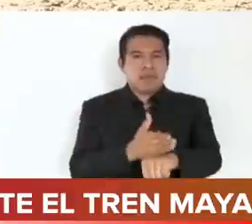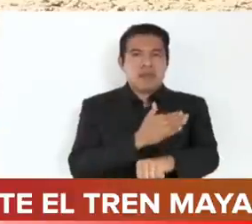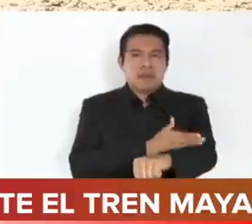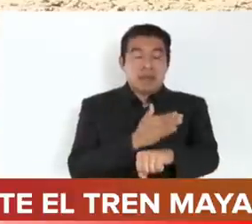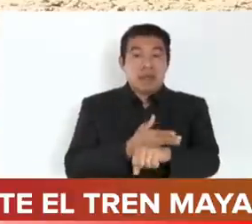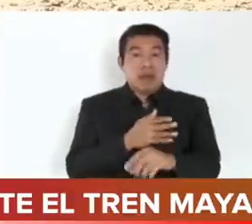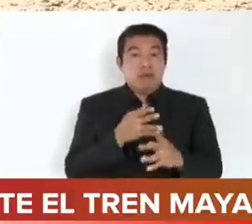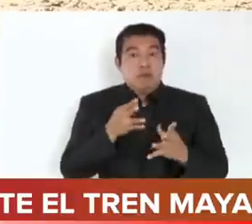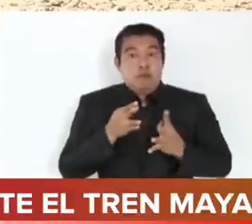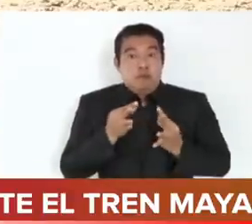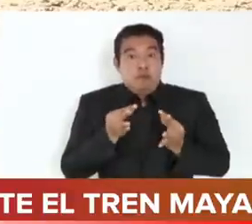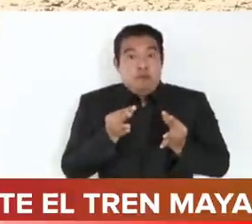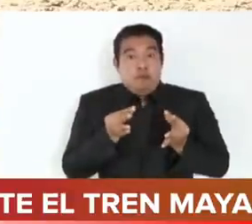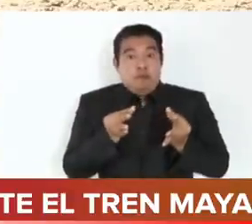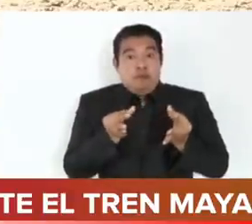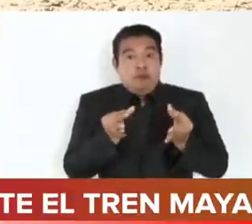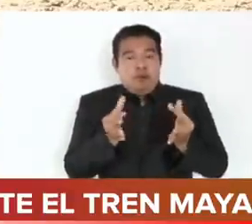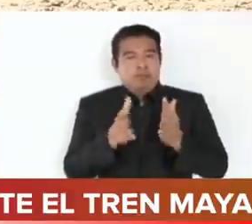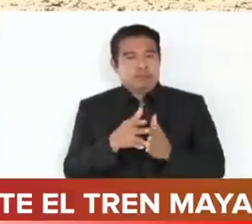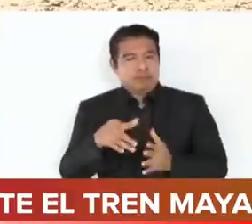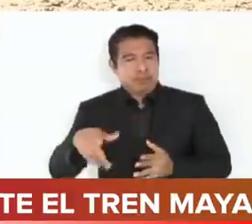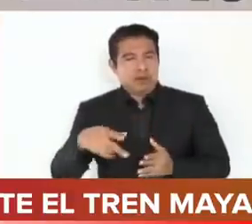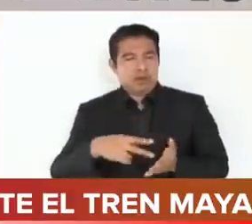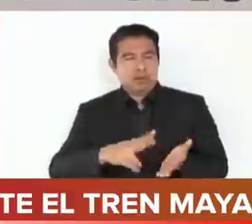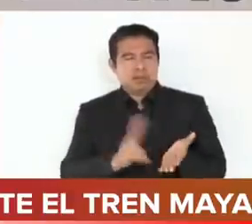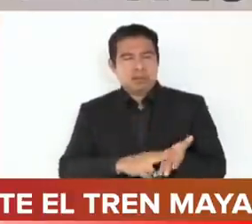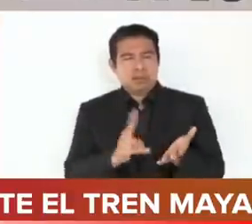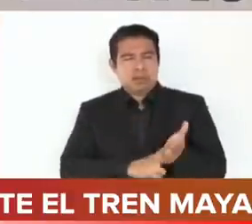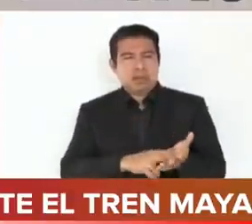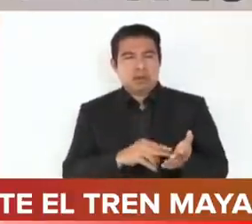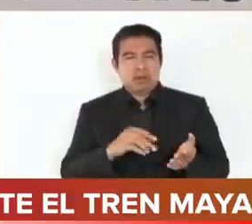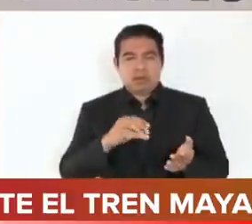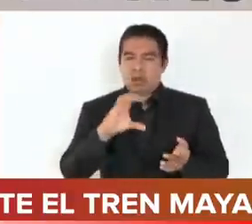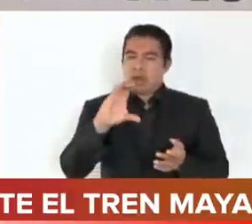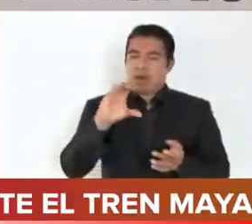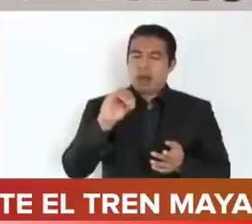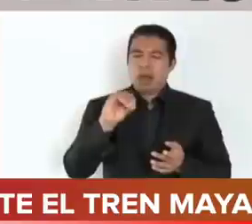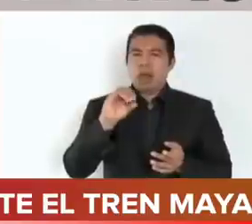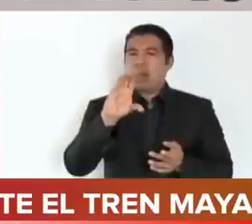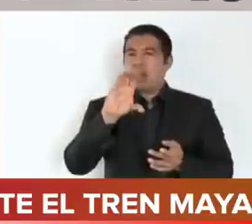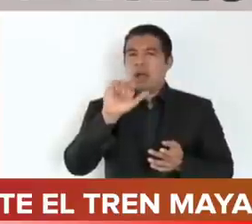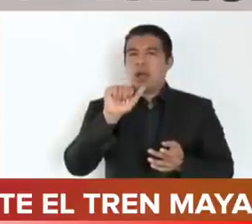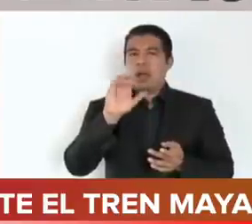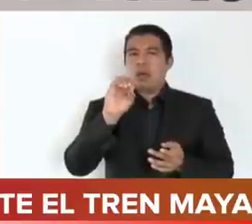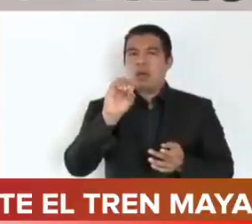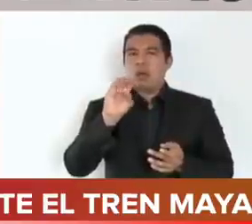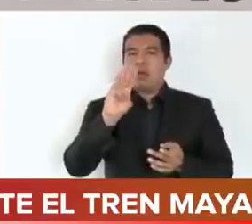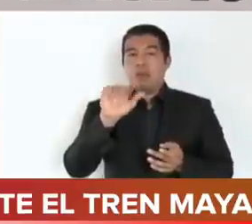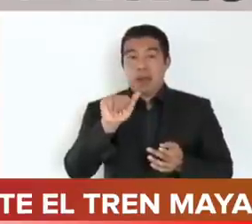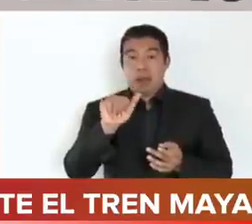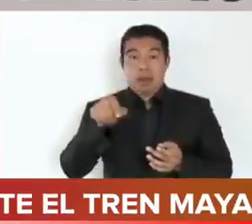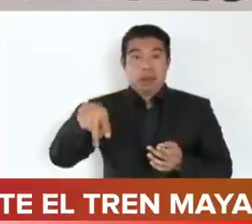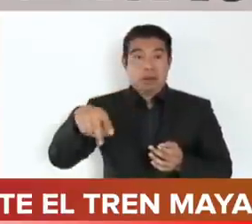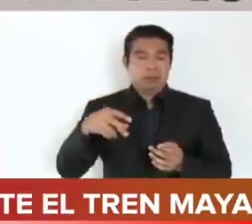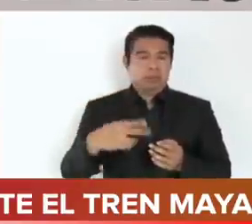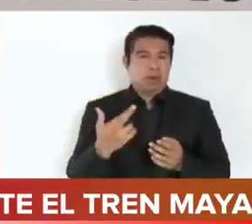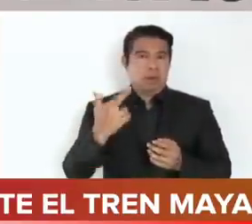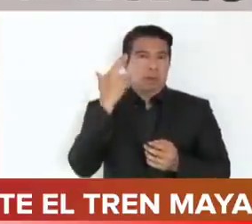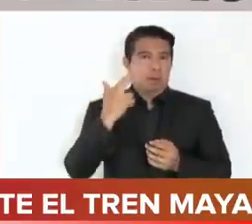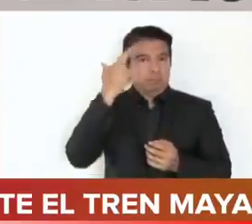fina, la madera preciosa, la caoba, la reina de las maderas,